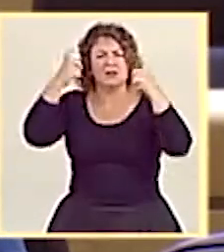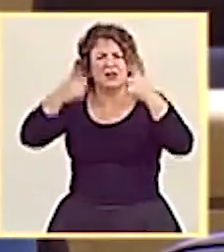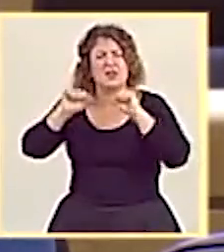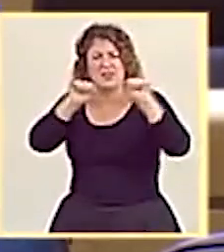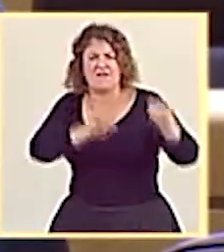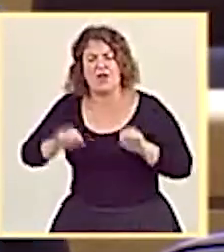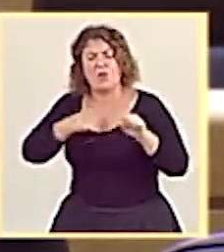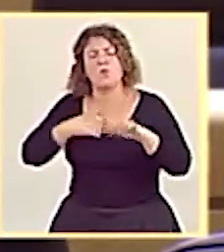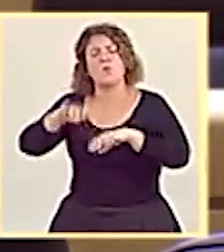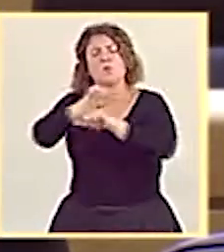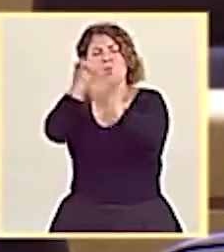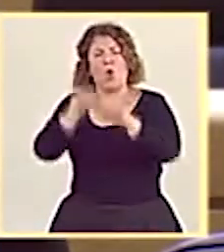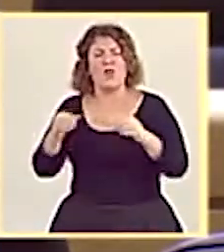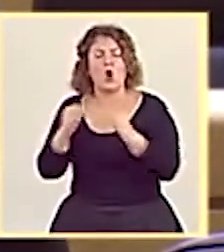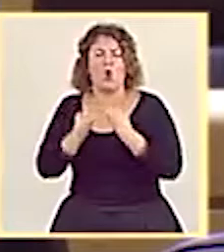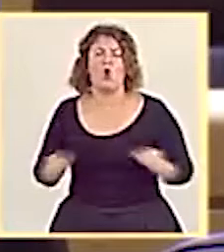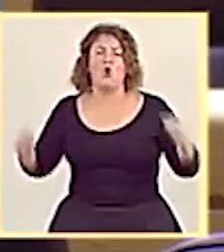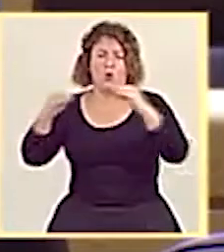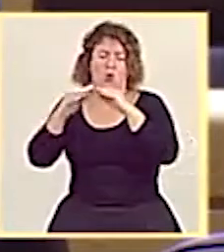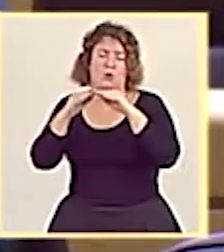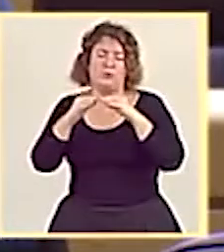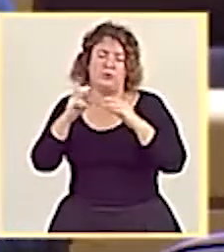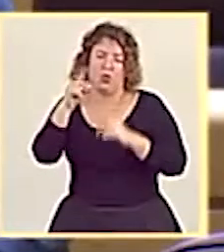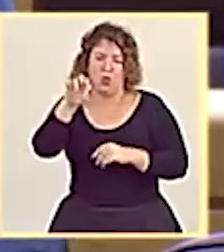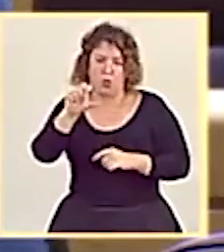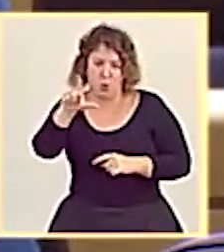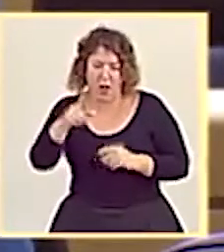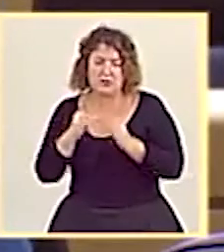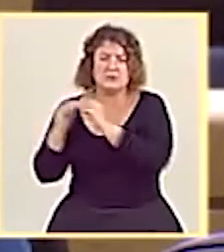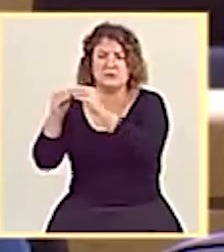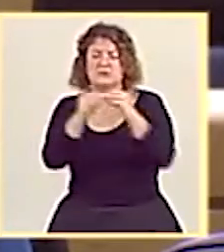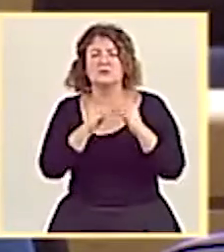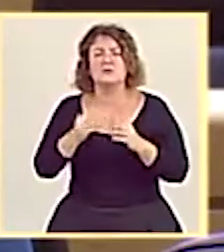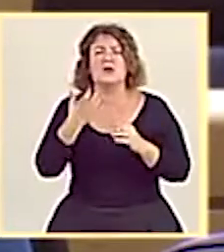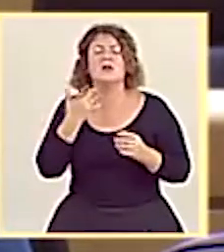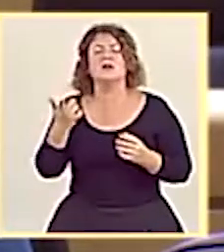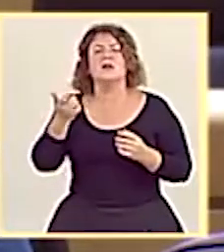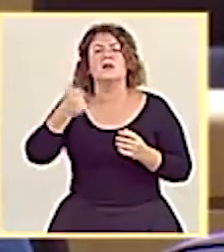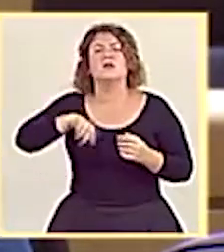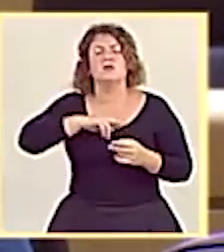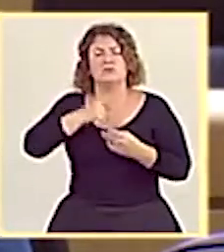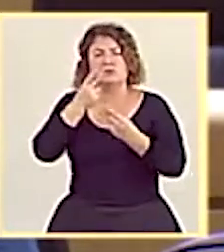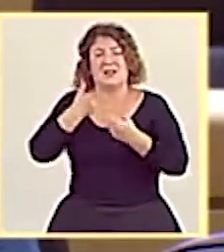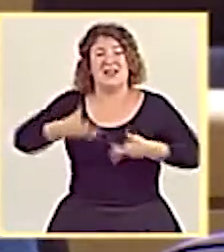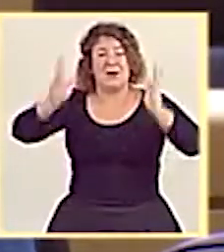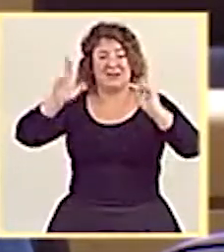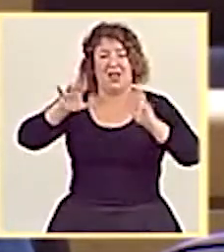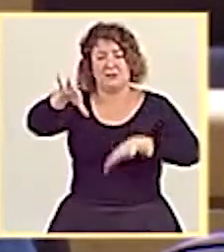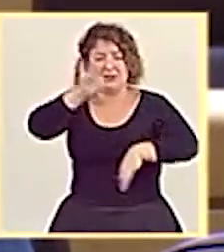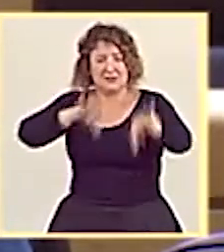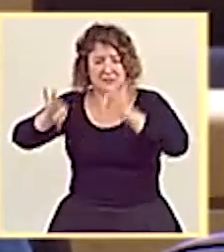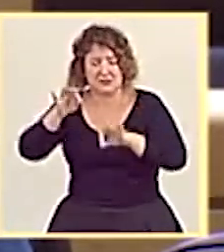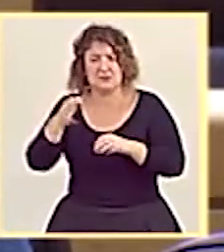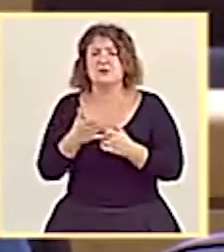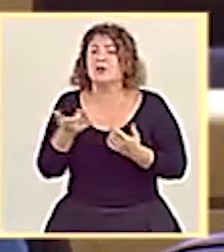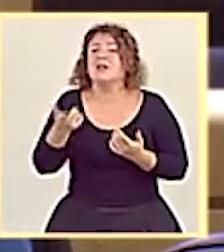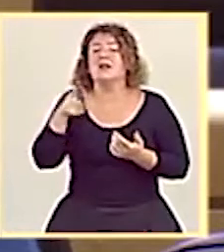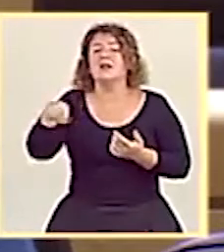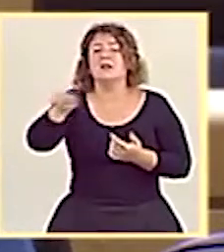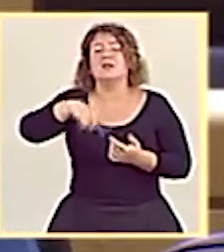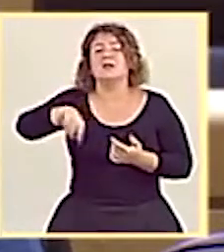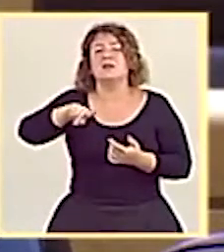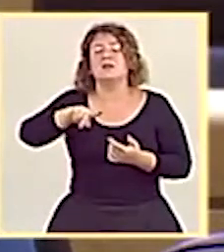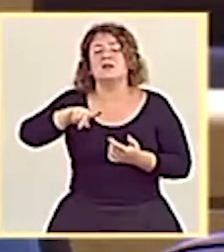Vamos a seguir defendiendo la libertad educativa y lingüística, porque, a pesar de usted, este partido, que representa a la mayoría de los españoles,